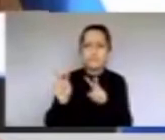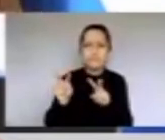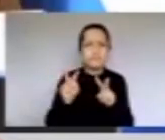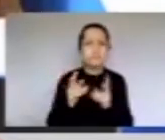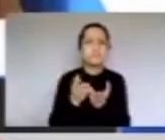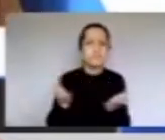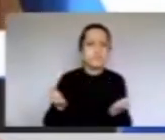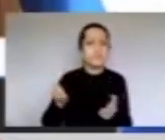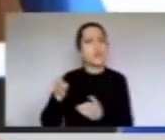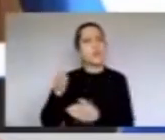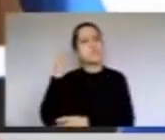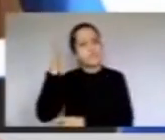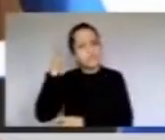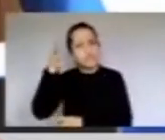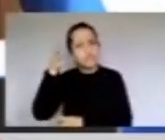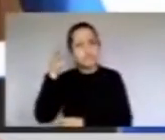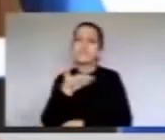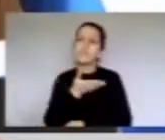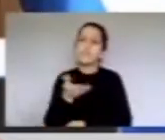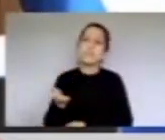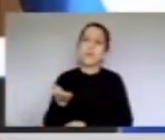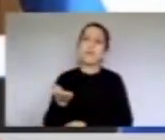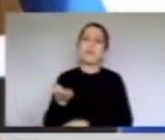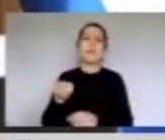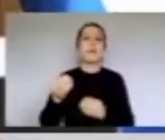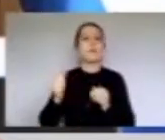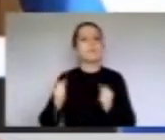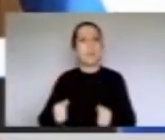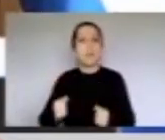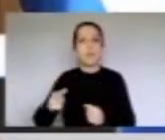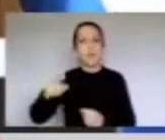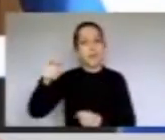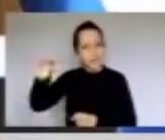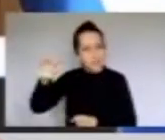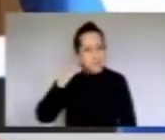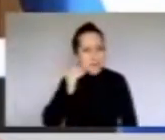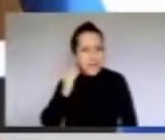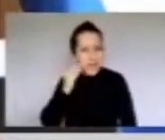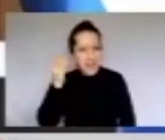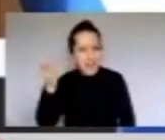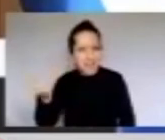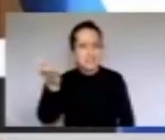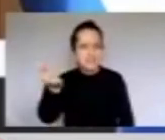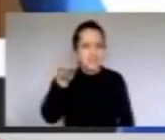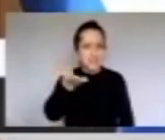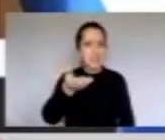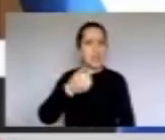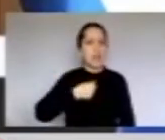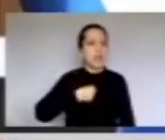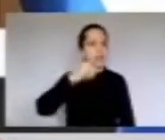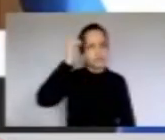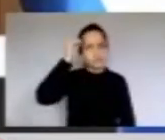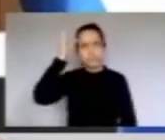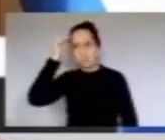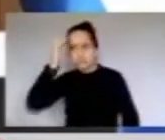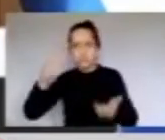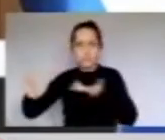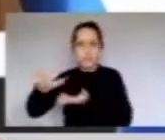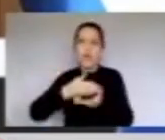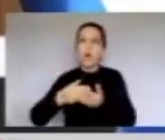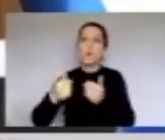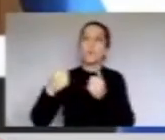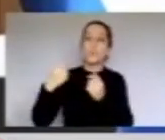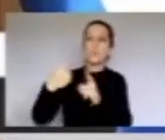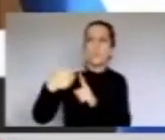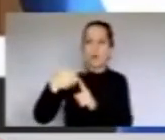podemos avanzar en el intercambio de capacidades, de conocimientos, de experiencias, de buenas prácticas, que nuestra región